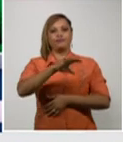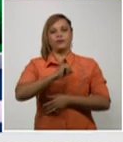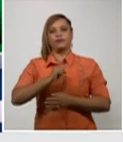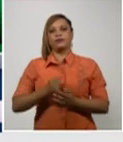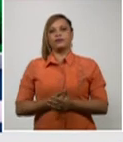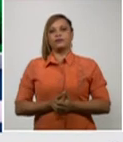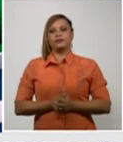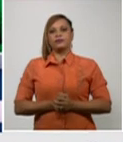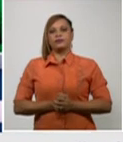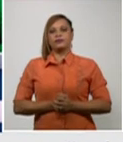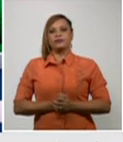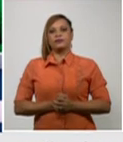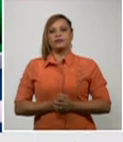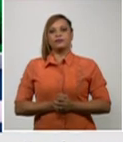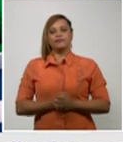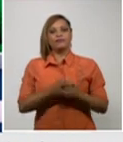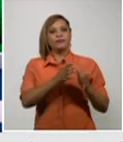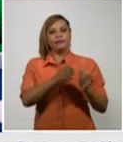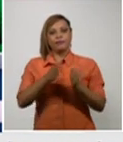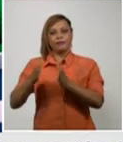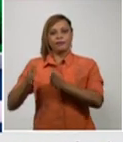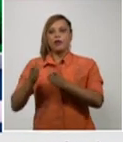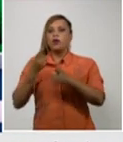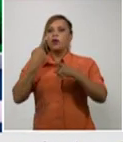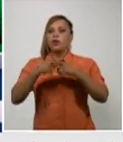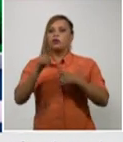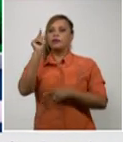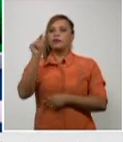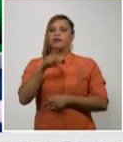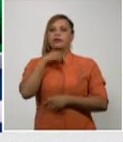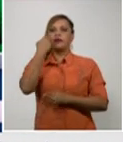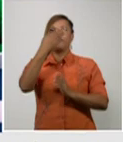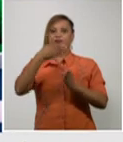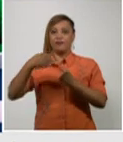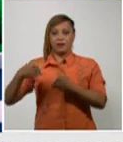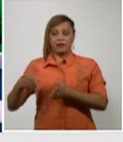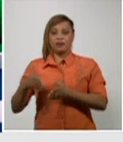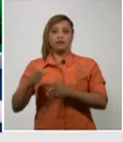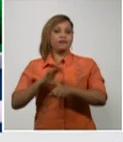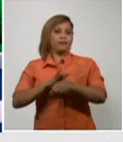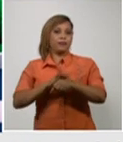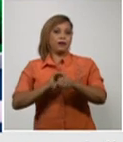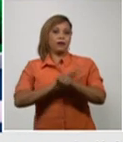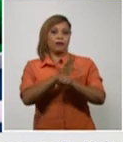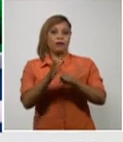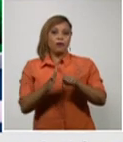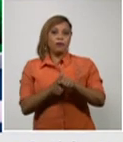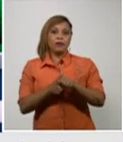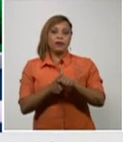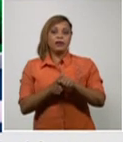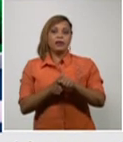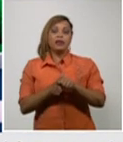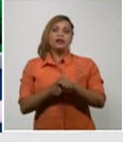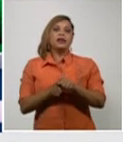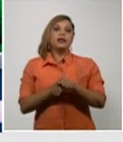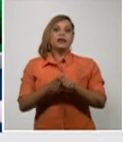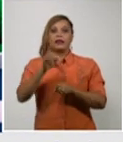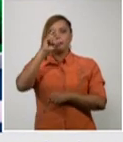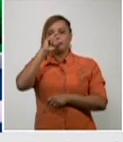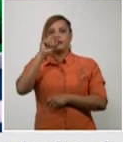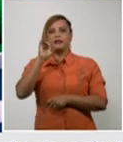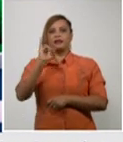La otra paciente que fallece con esta enfermedad es una paciente de 76 años